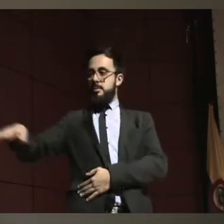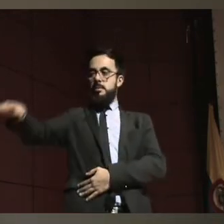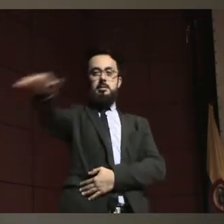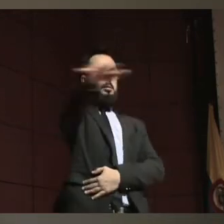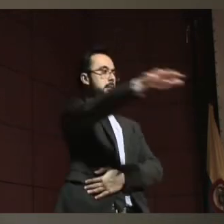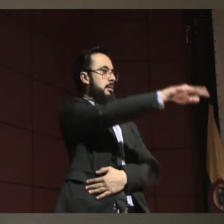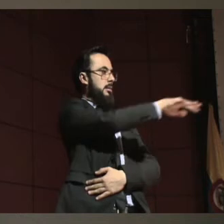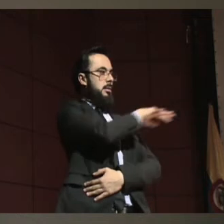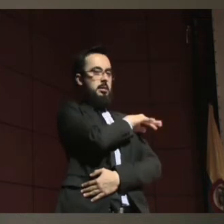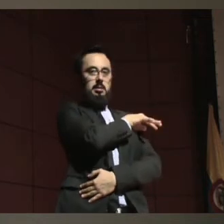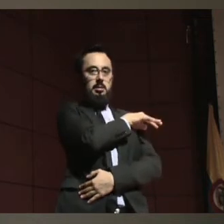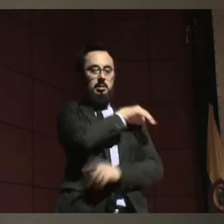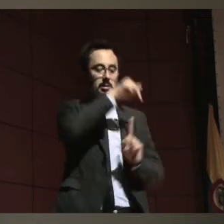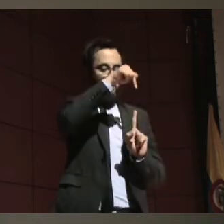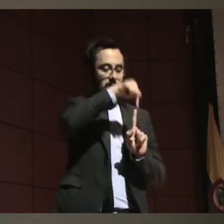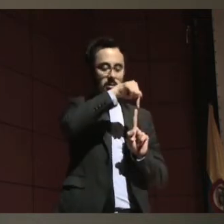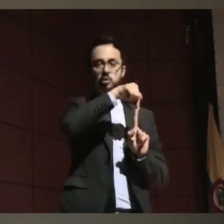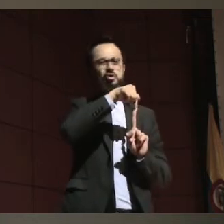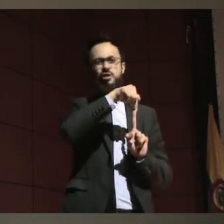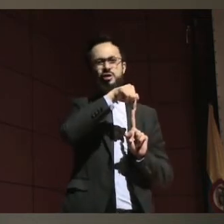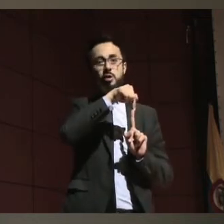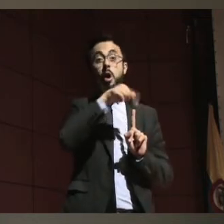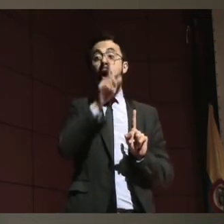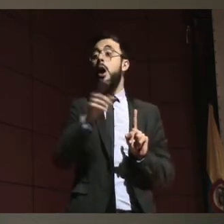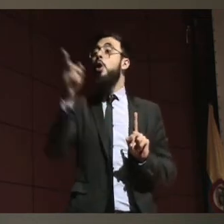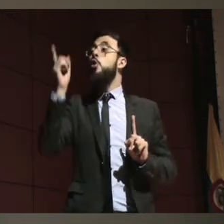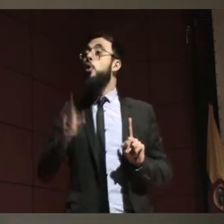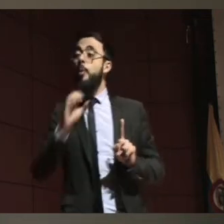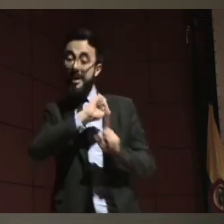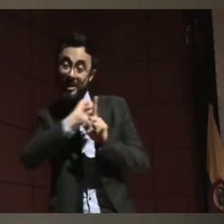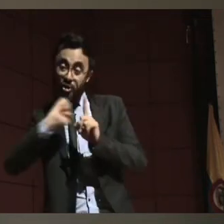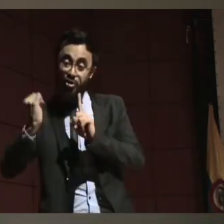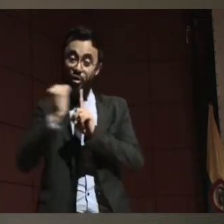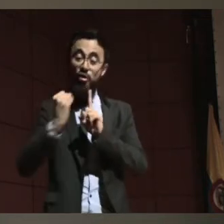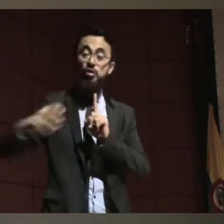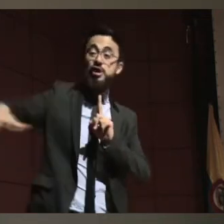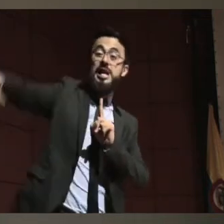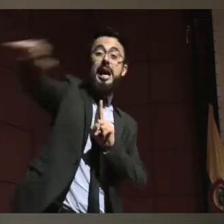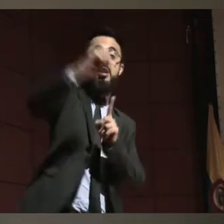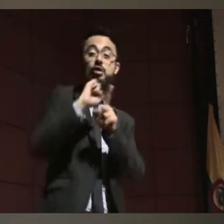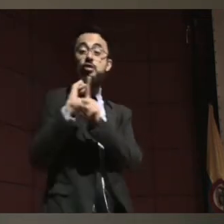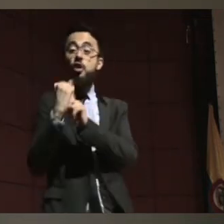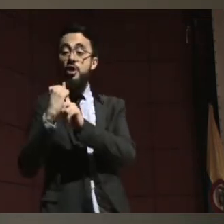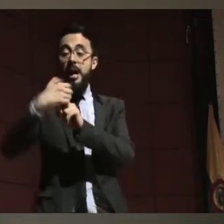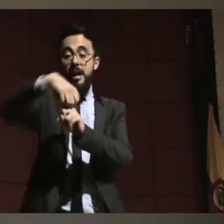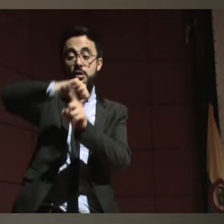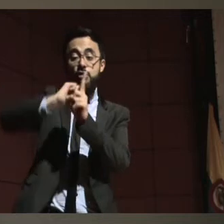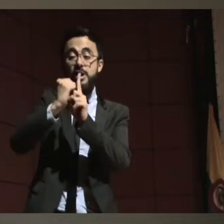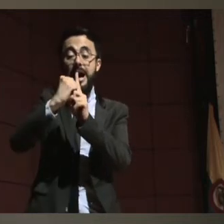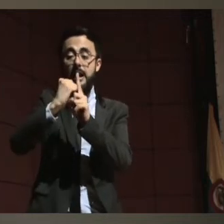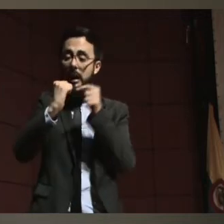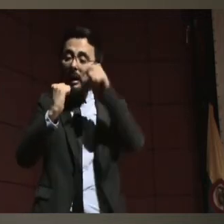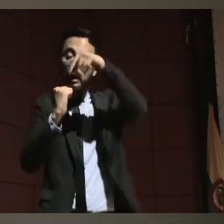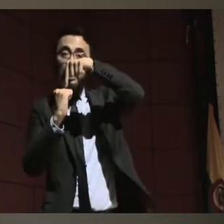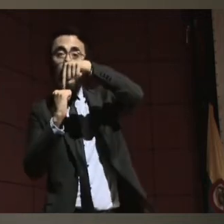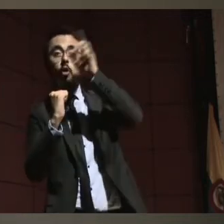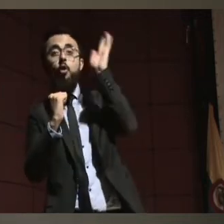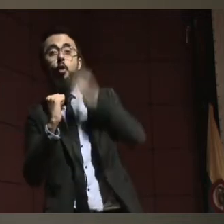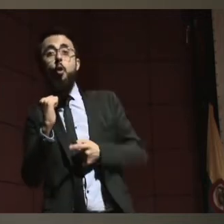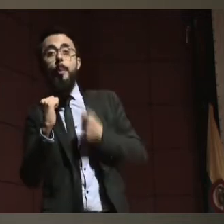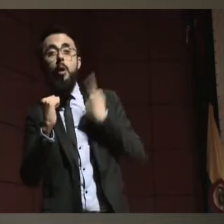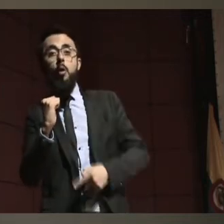en lo social, en el entorno, aunque al principio se dice que sí. Pero